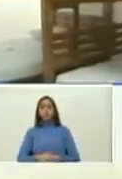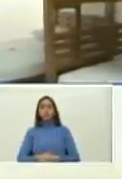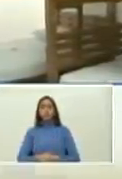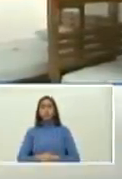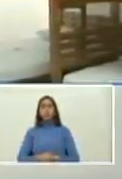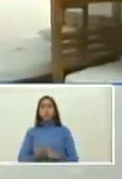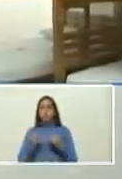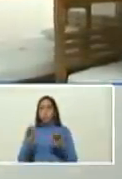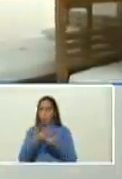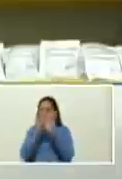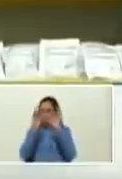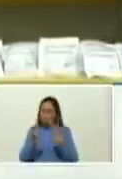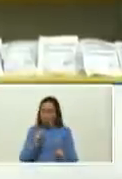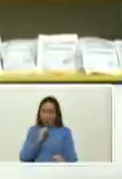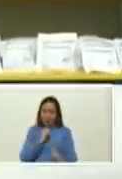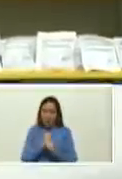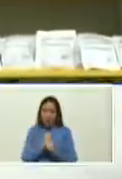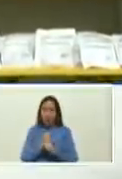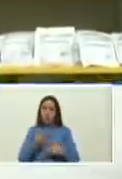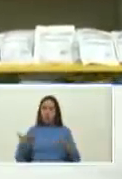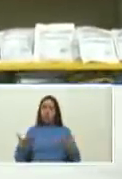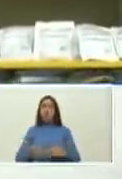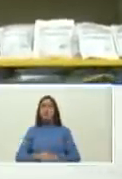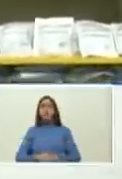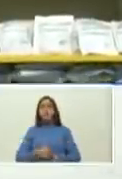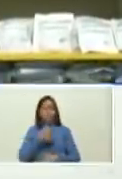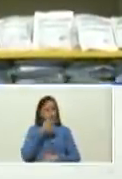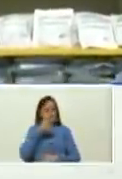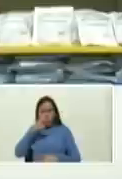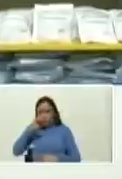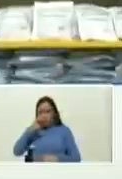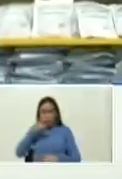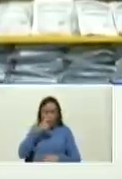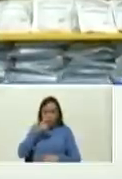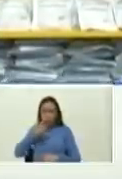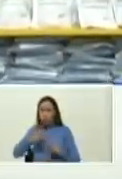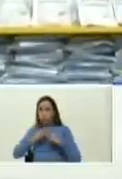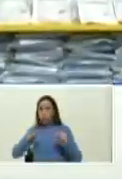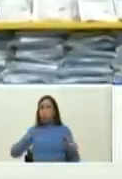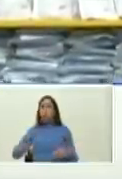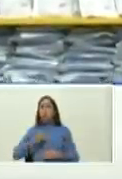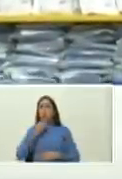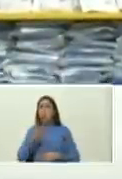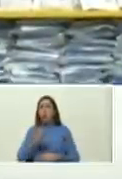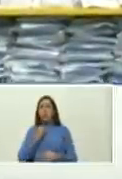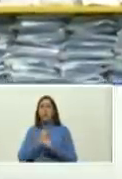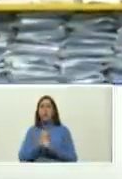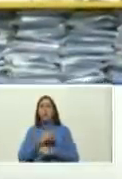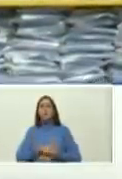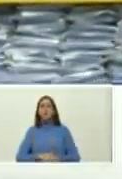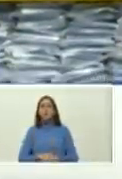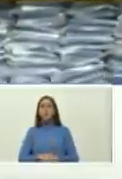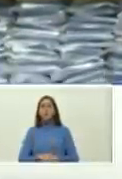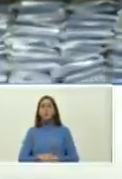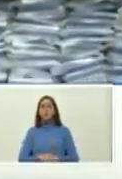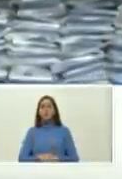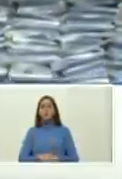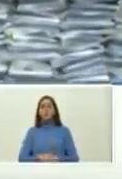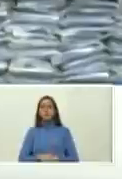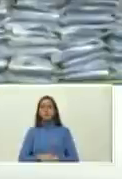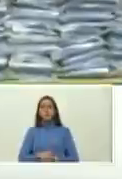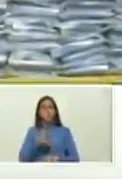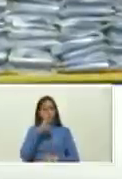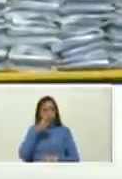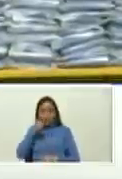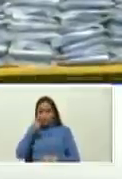mucho método mucho trabajo mucha supervisión inspección que todo funcione que todo funcione la inspección